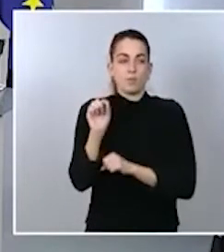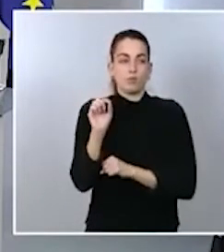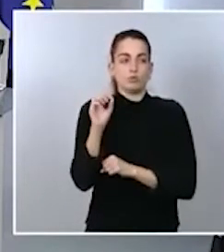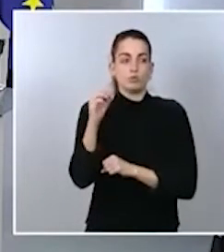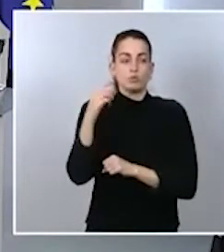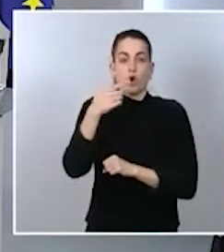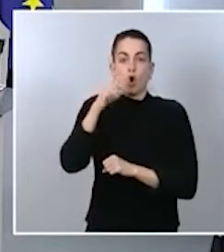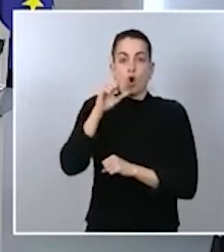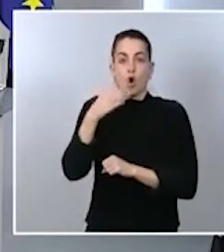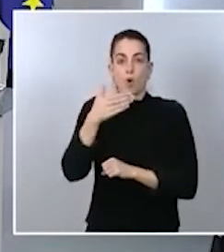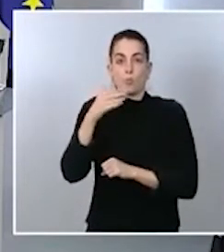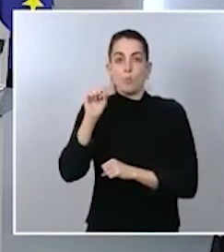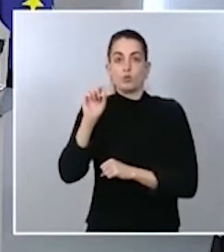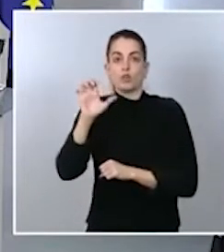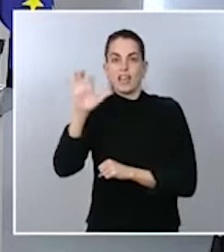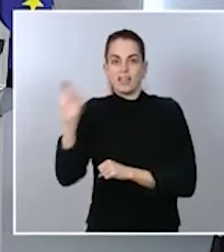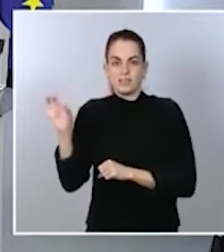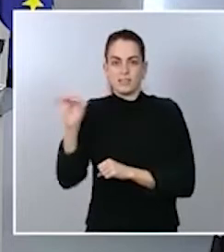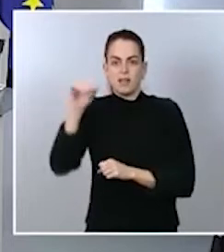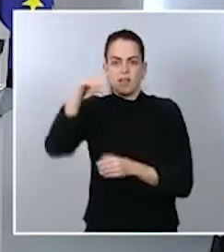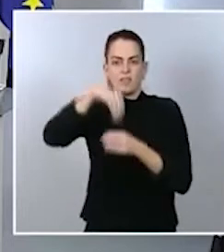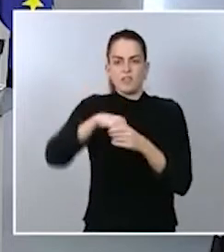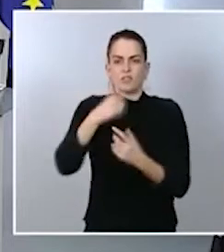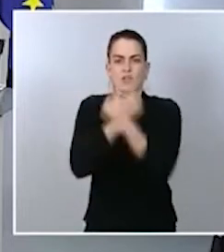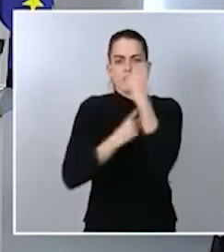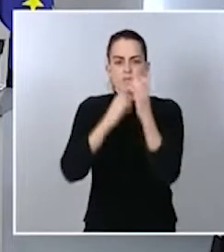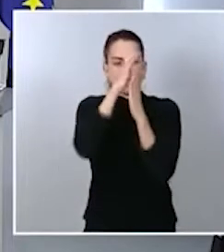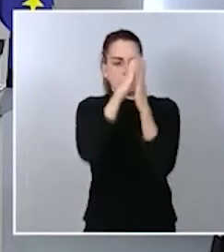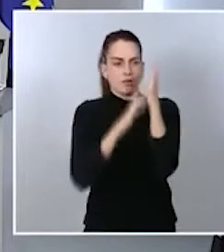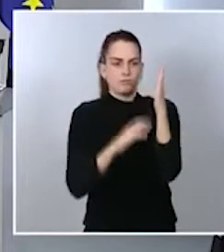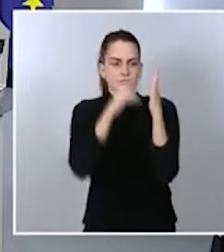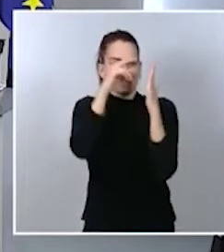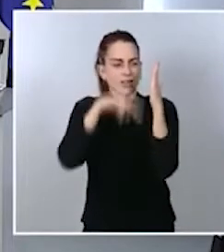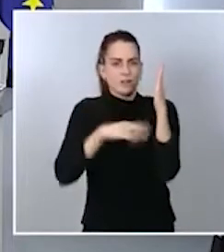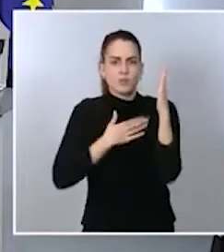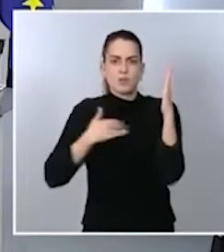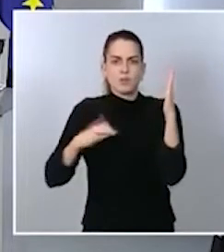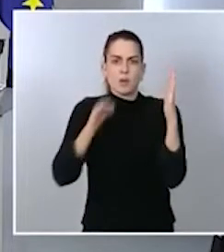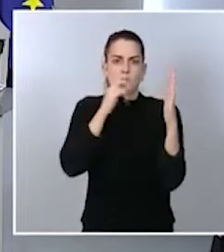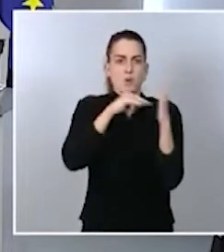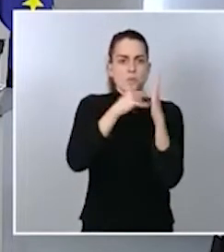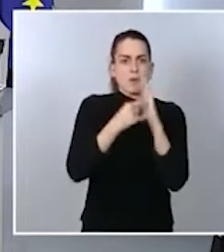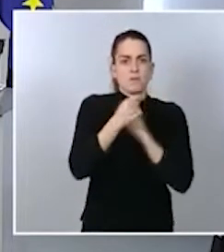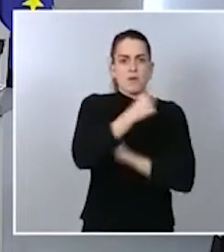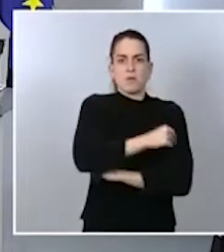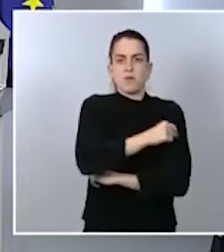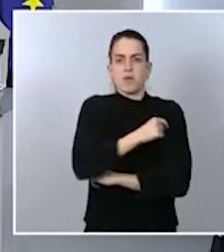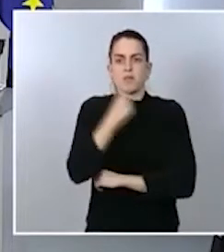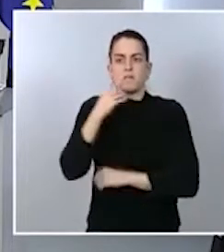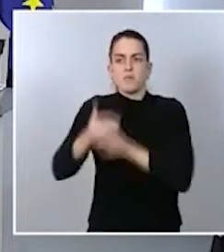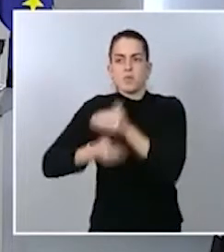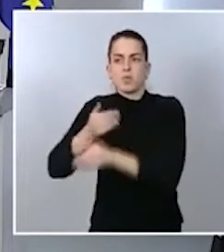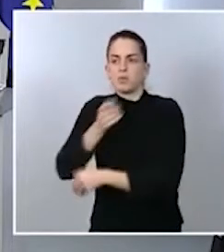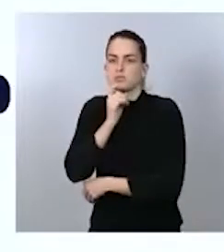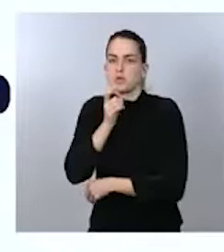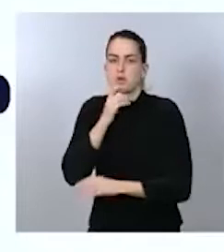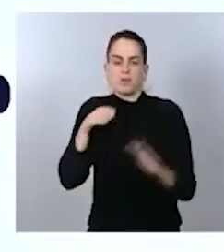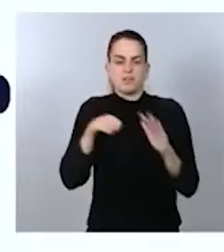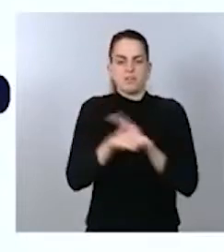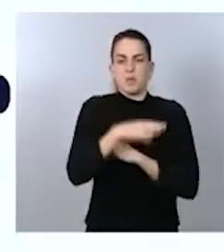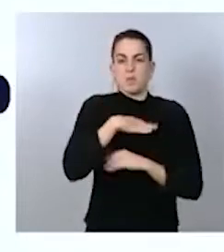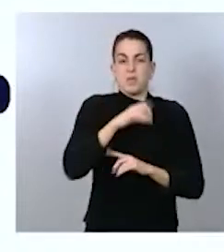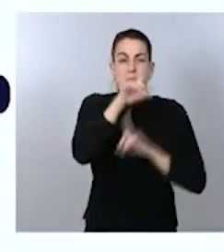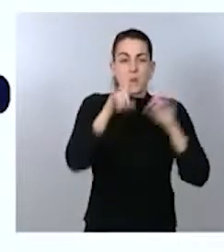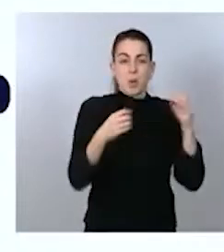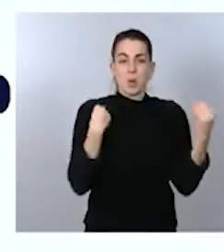información relativa al proceso de vacunación al plan de vacunación y pueden también dirigirse formulando cualquier tipo de pregunta o duda